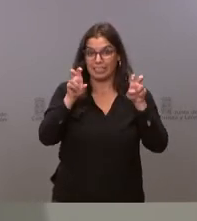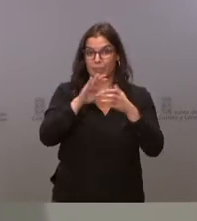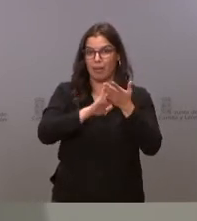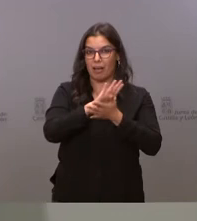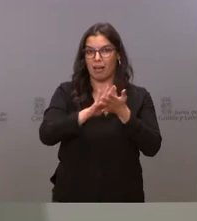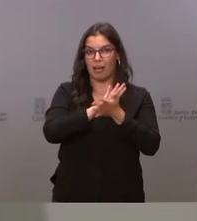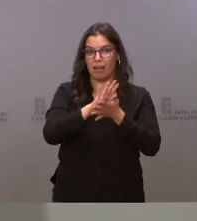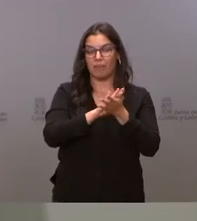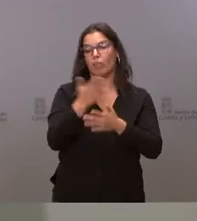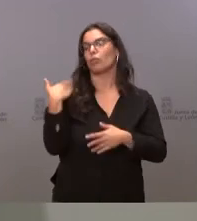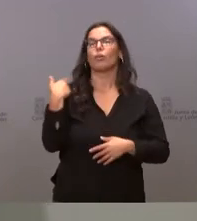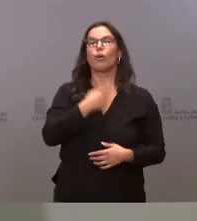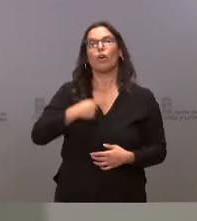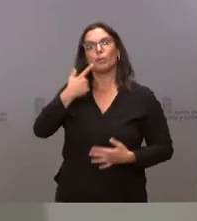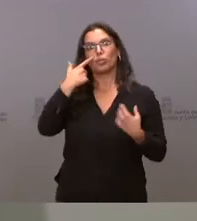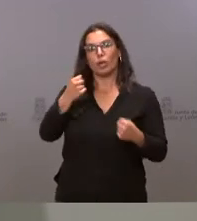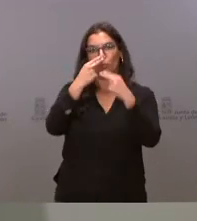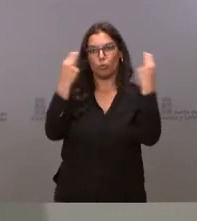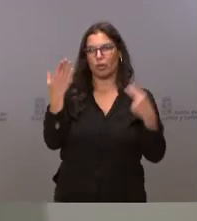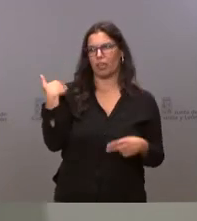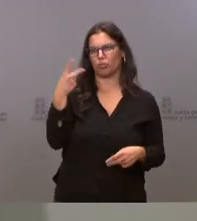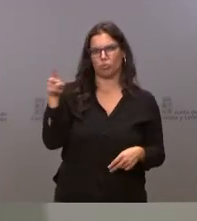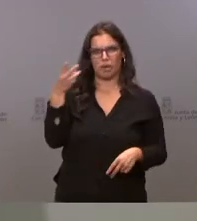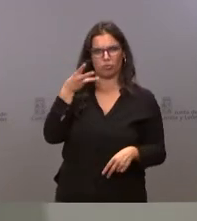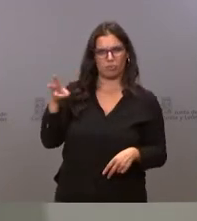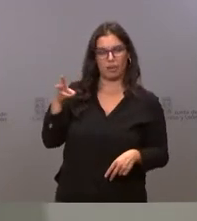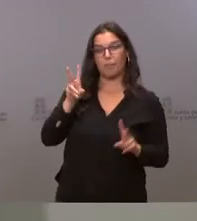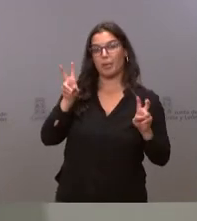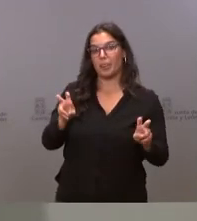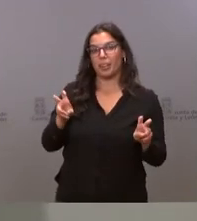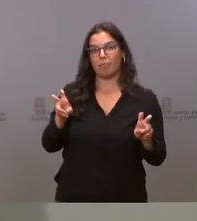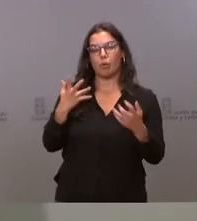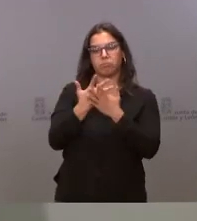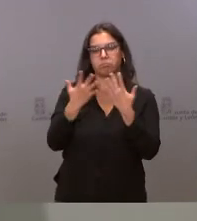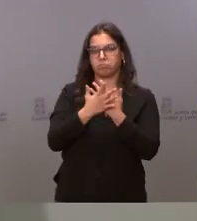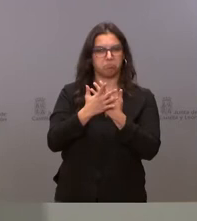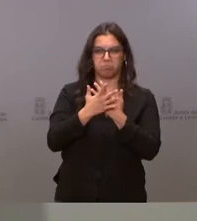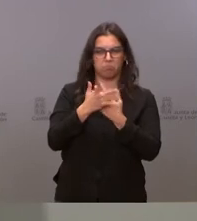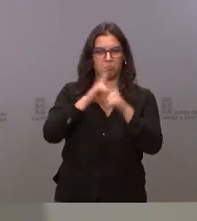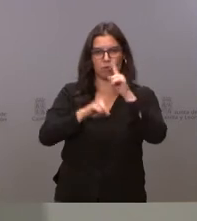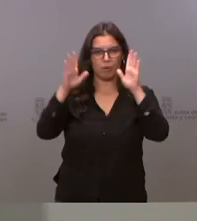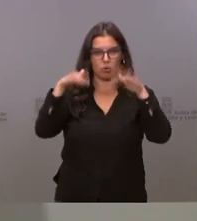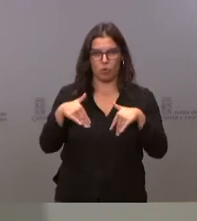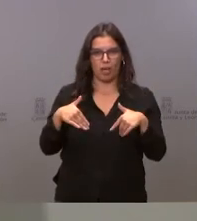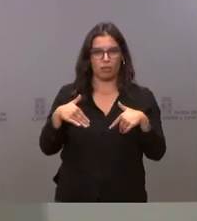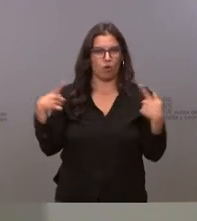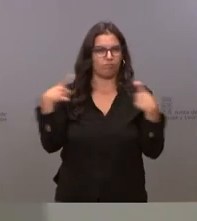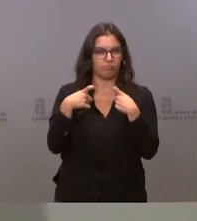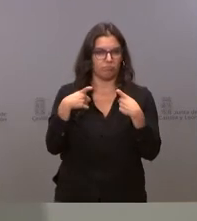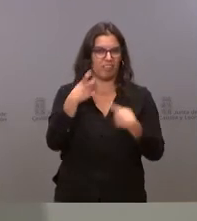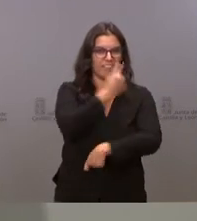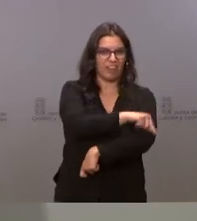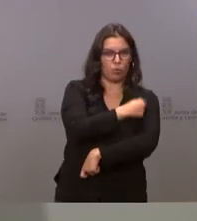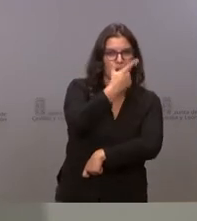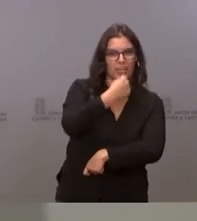en la Comisión de Salud Pública hace dos semanas o tres y en principio no parece haber un inconveniente ni una colisión con la vacuna